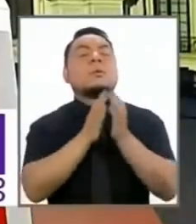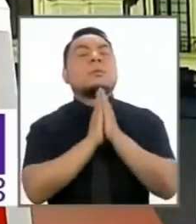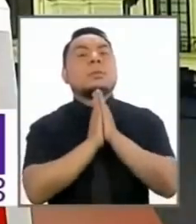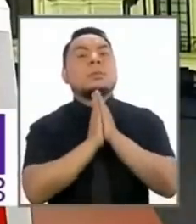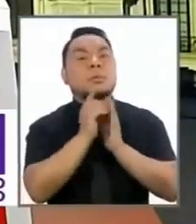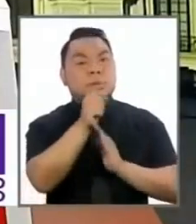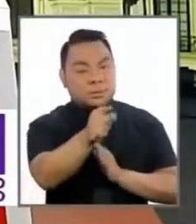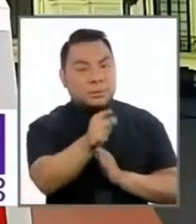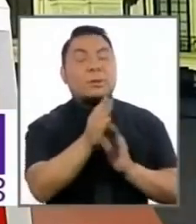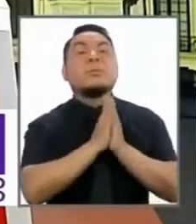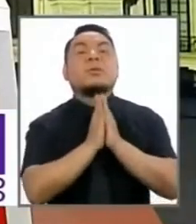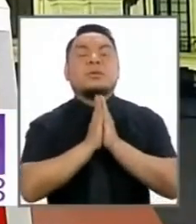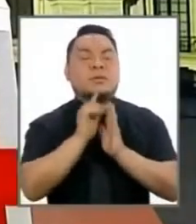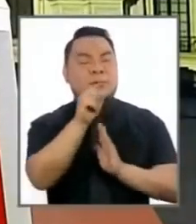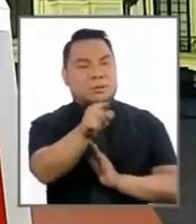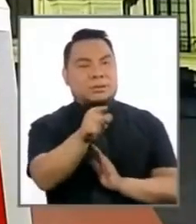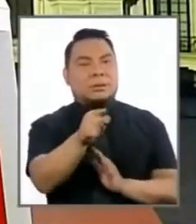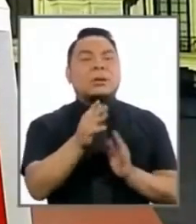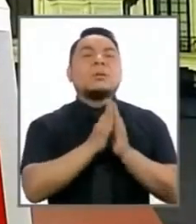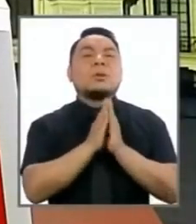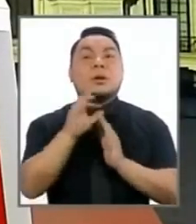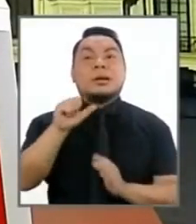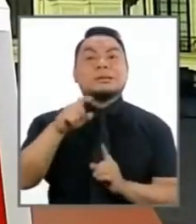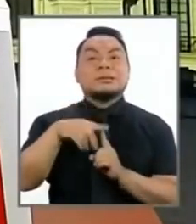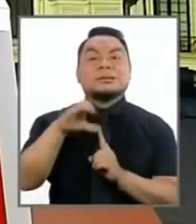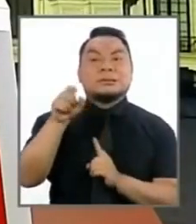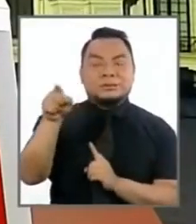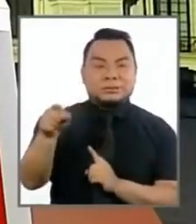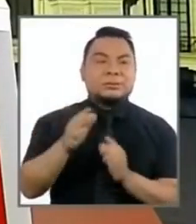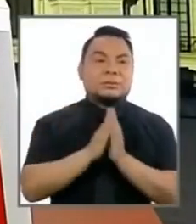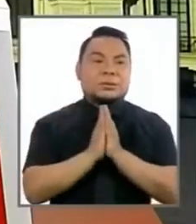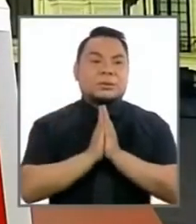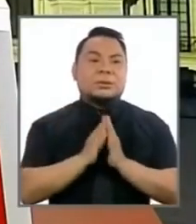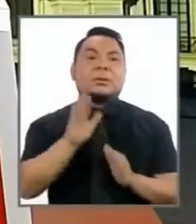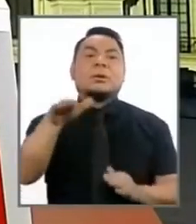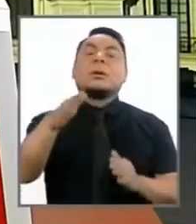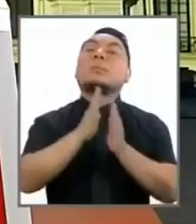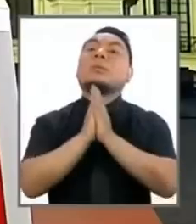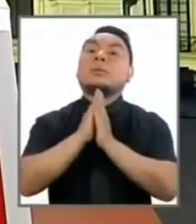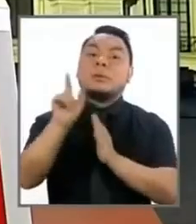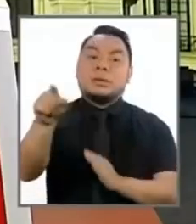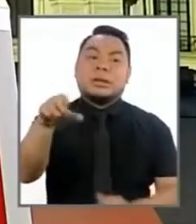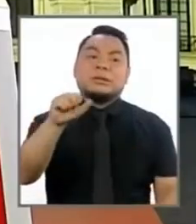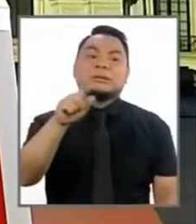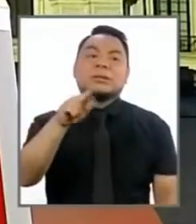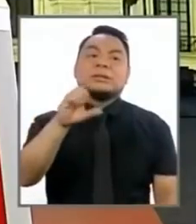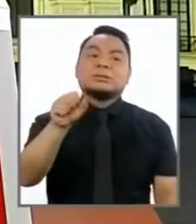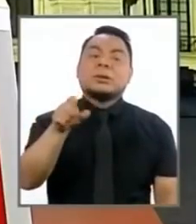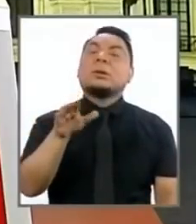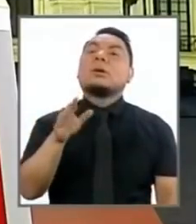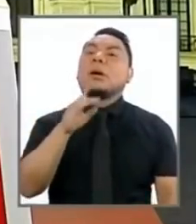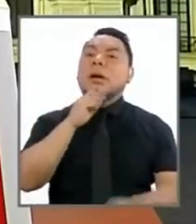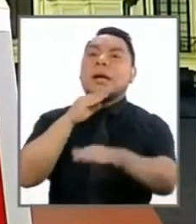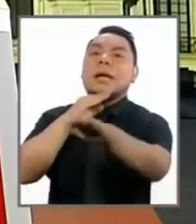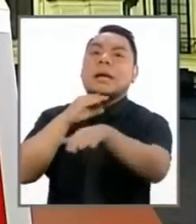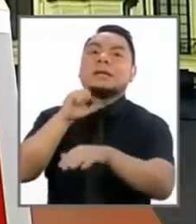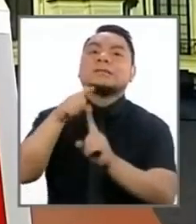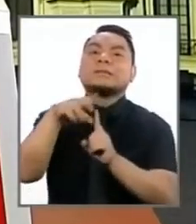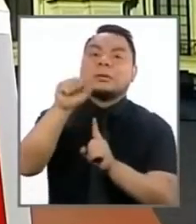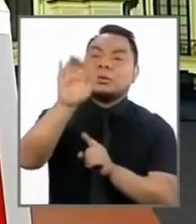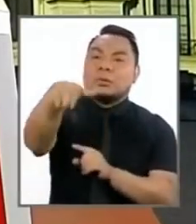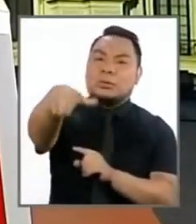pedirle que en aras de candidato Santos Señor Santos Por favor Señor Santos Señor Santos Señor